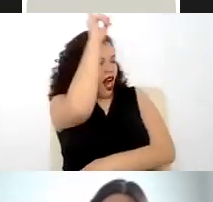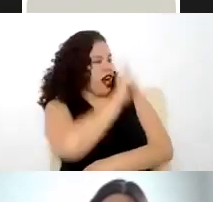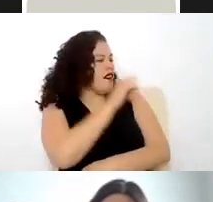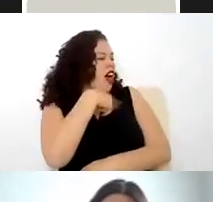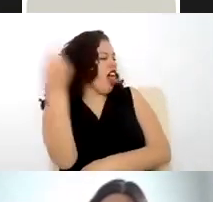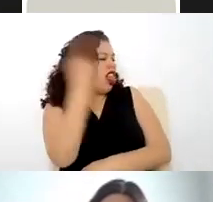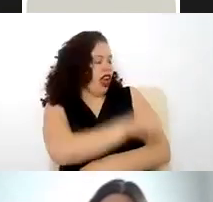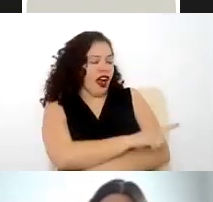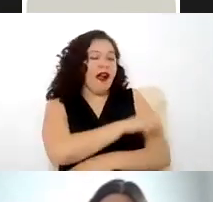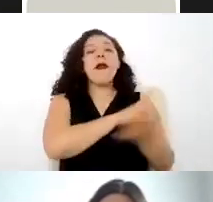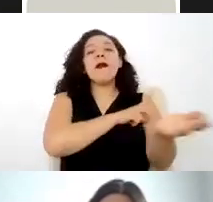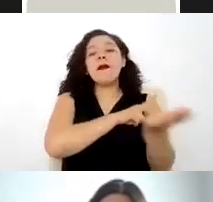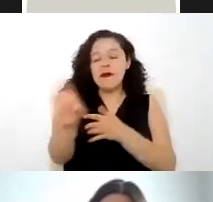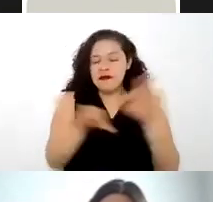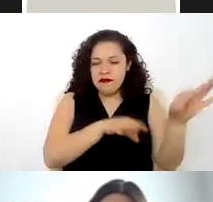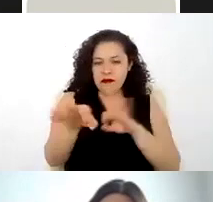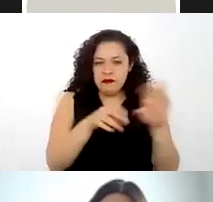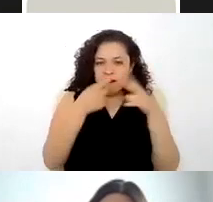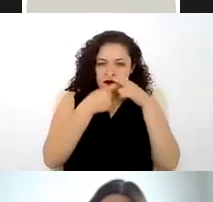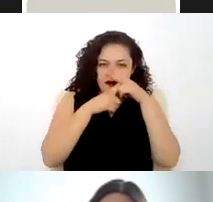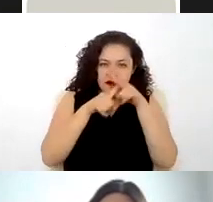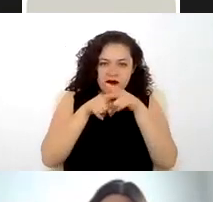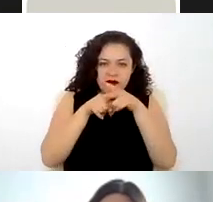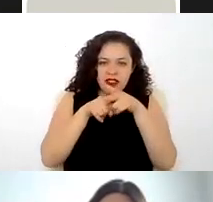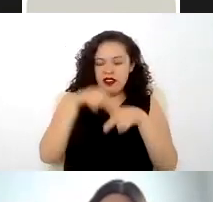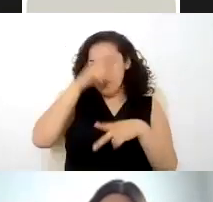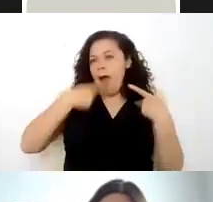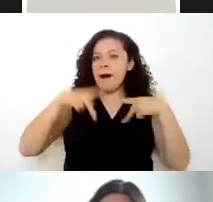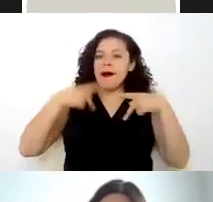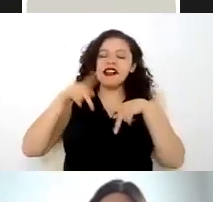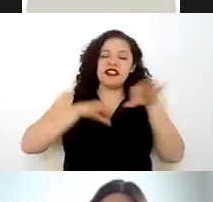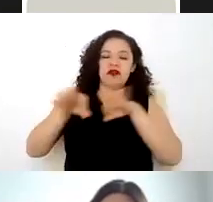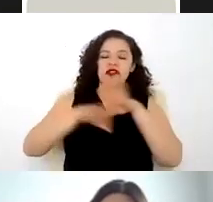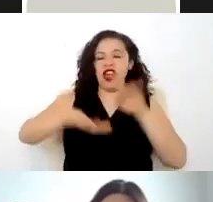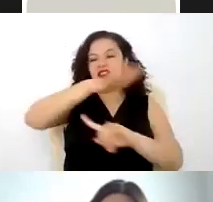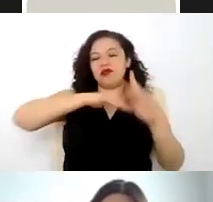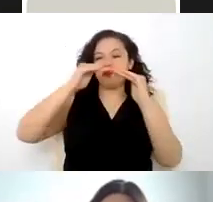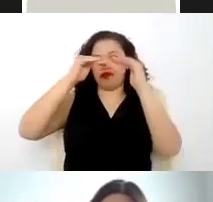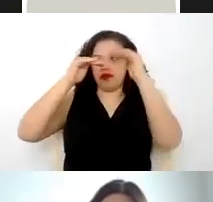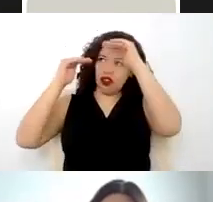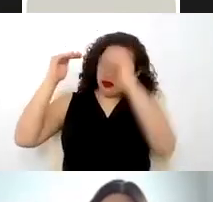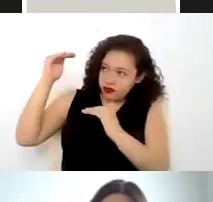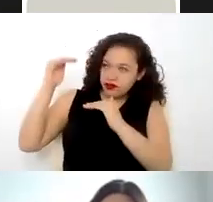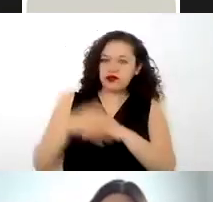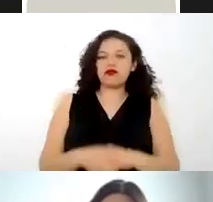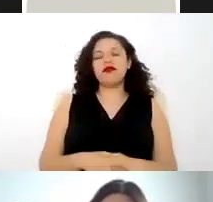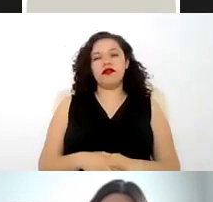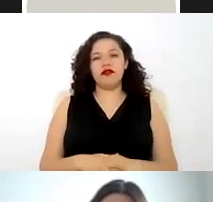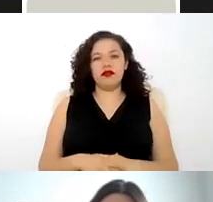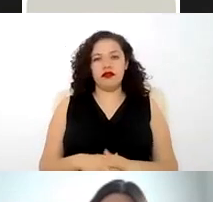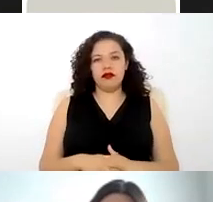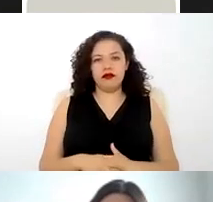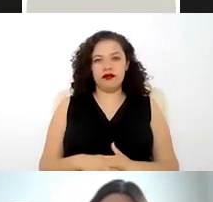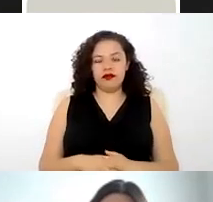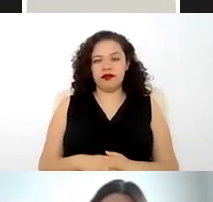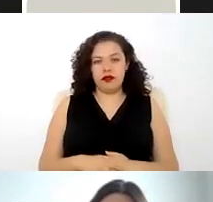derecho laboral parte de la premisa de que el trabajador está en una situación de desventaja y que de alguna u otra forma el